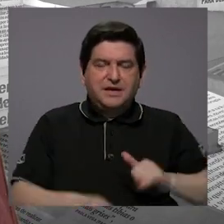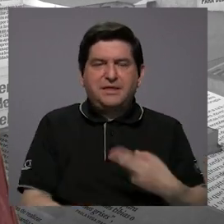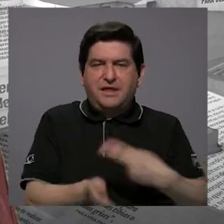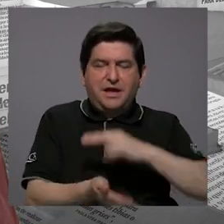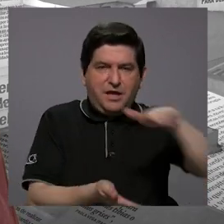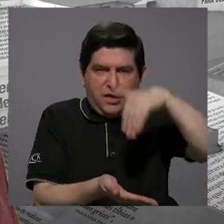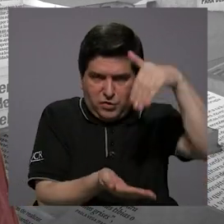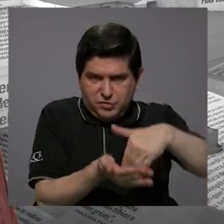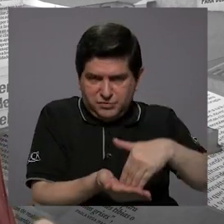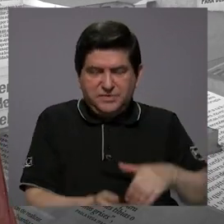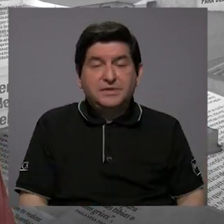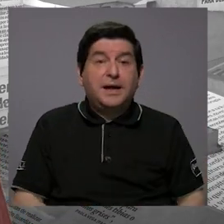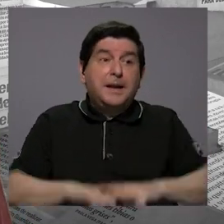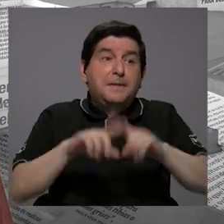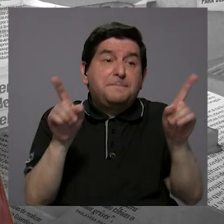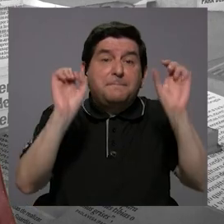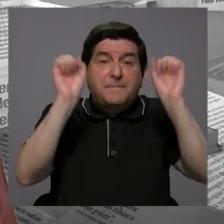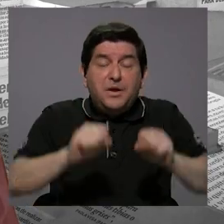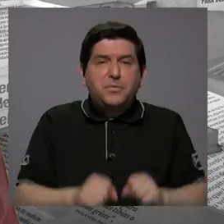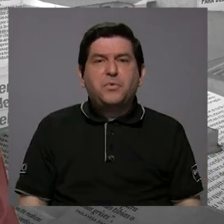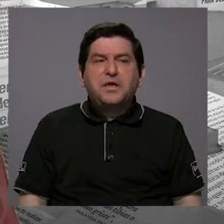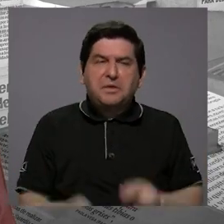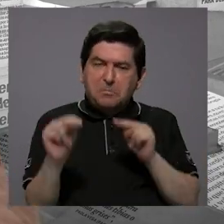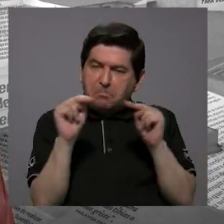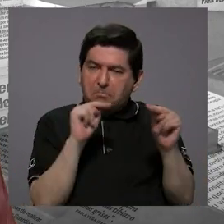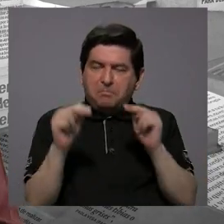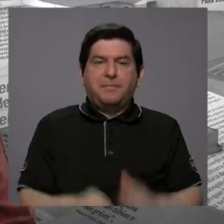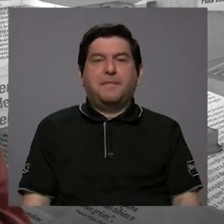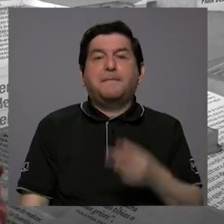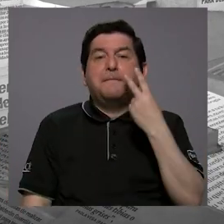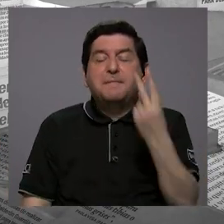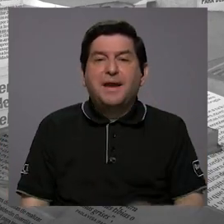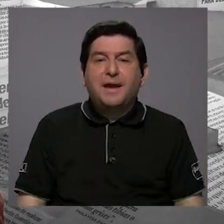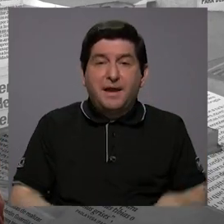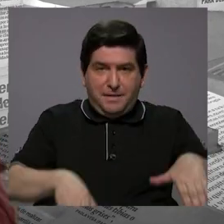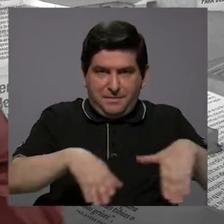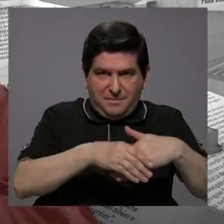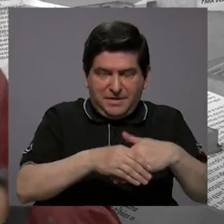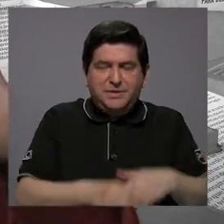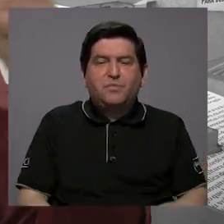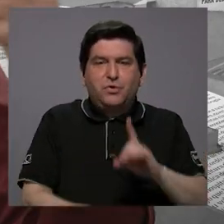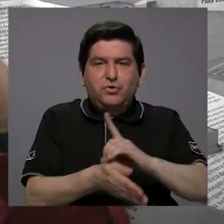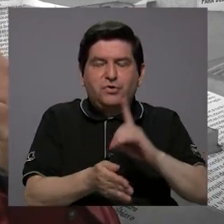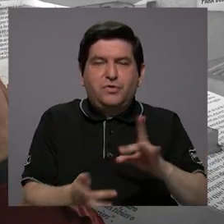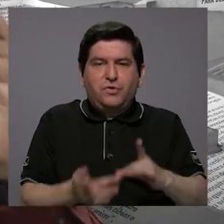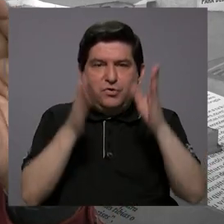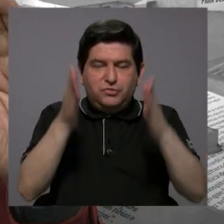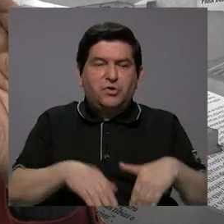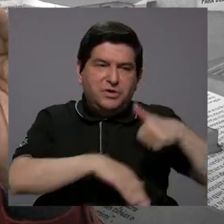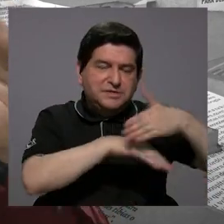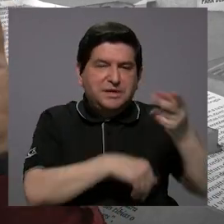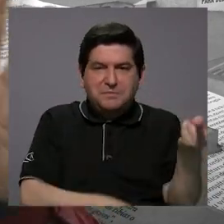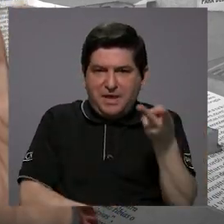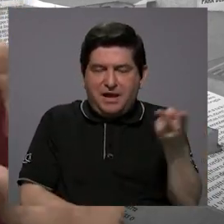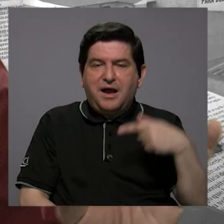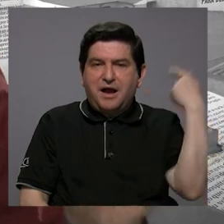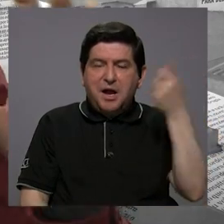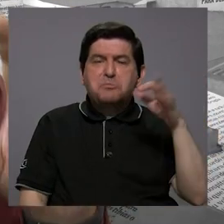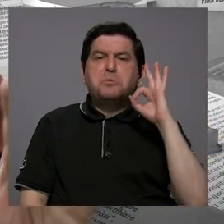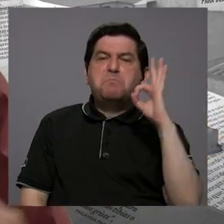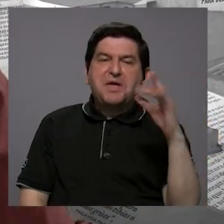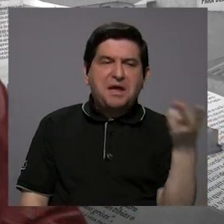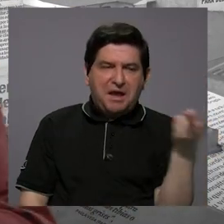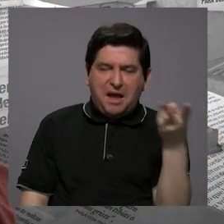centrales o donde quieren ir, pero pueden llegar a un punto de negociación. Mire, un matrimonio de médicos especialistas, se van los dos para Guanacaste, ah, qué